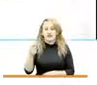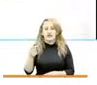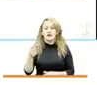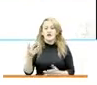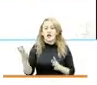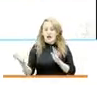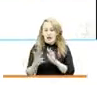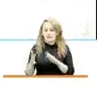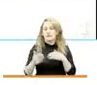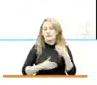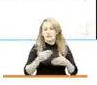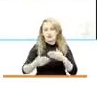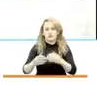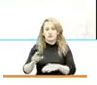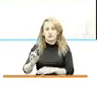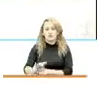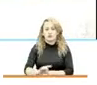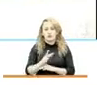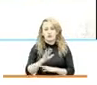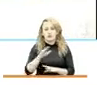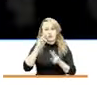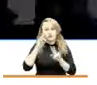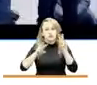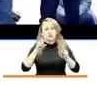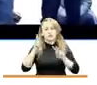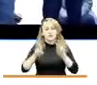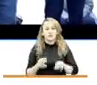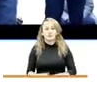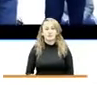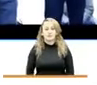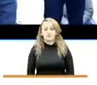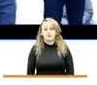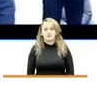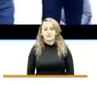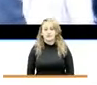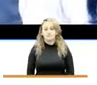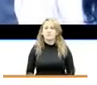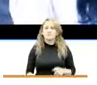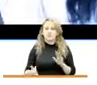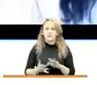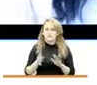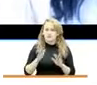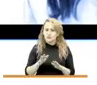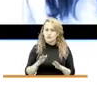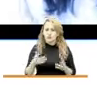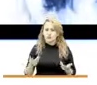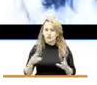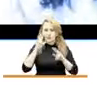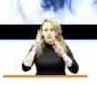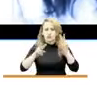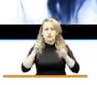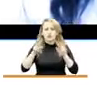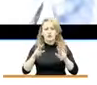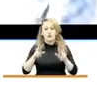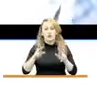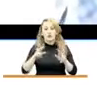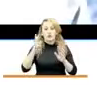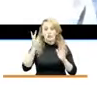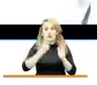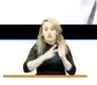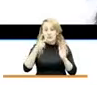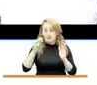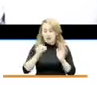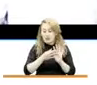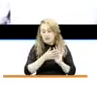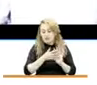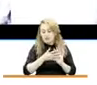proceso de virtualización del museo. En lo referente al guión museológico, en la vigencia del 2020 se avanzó